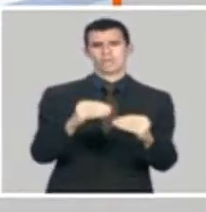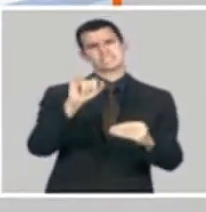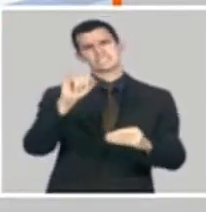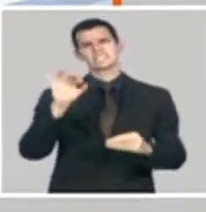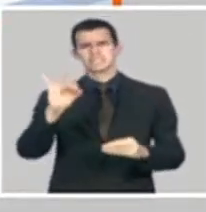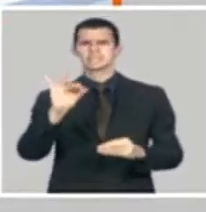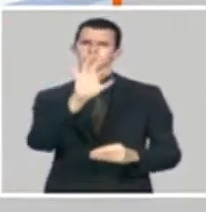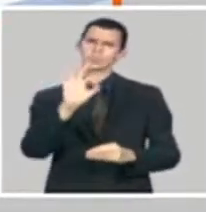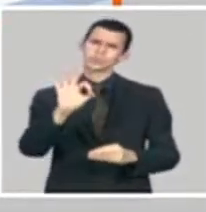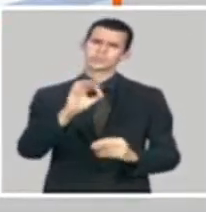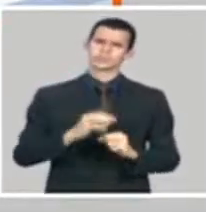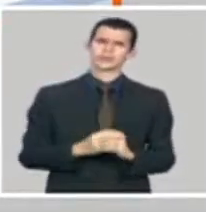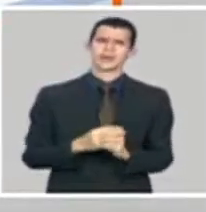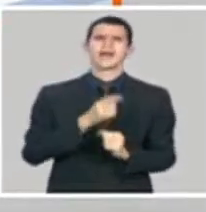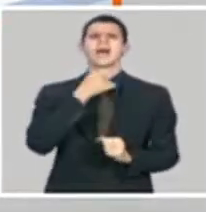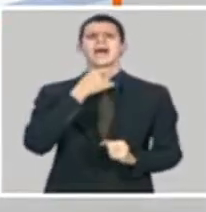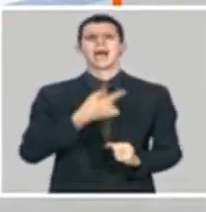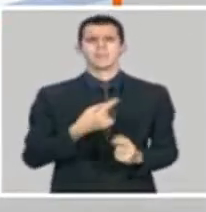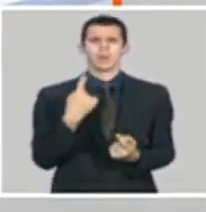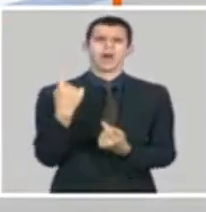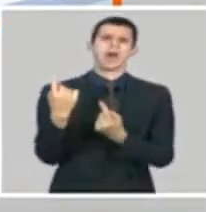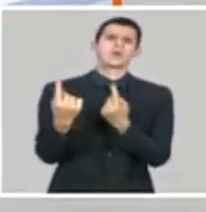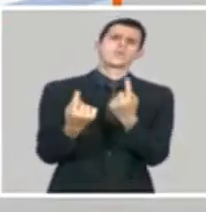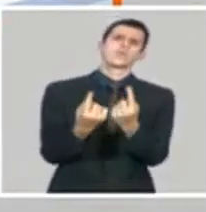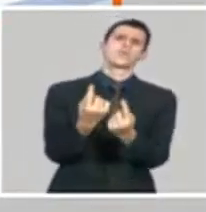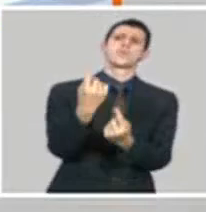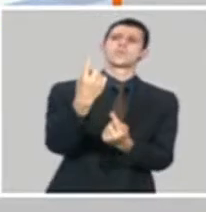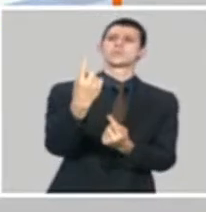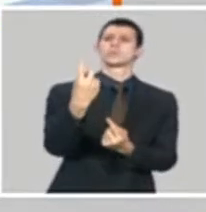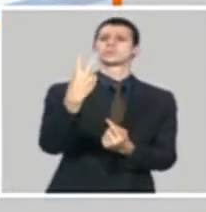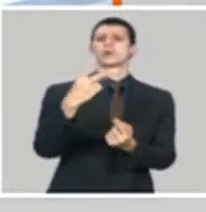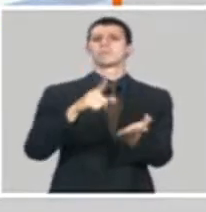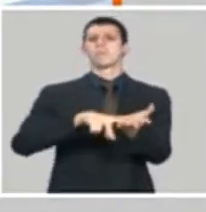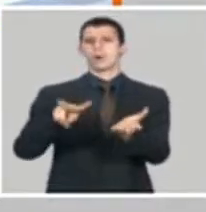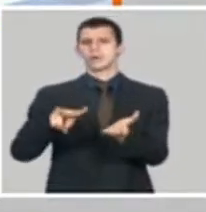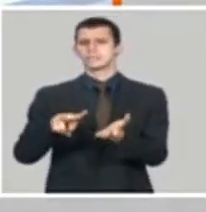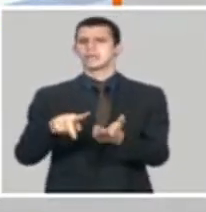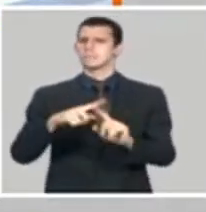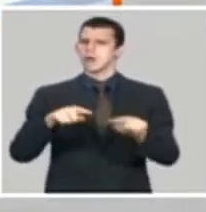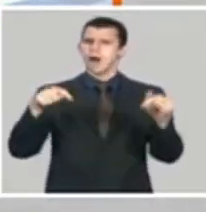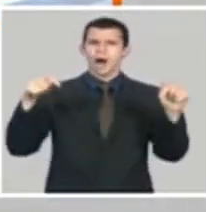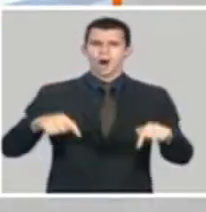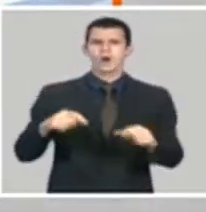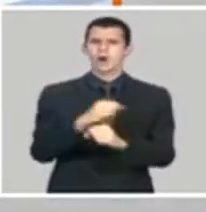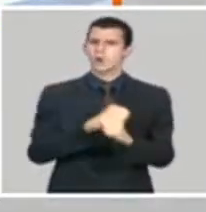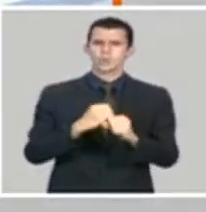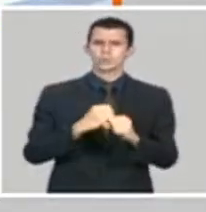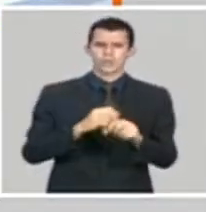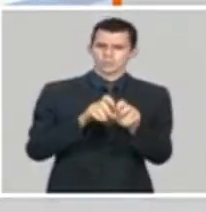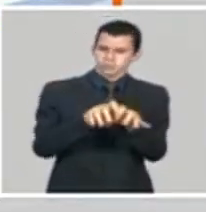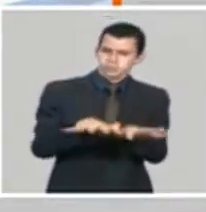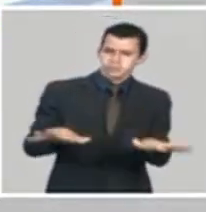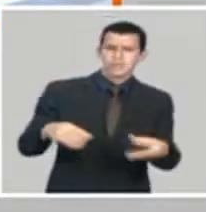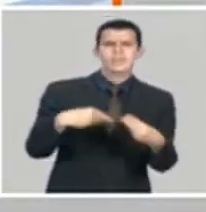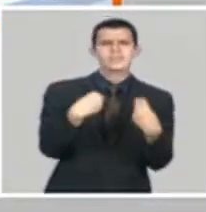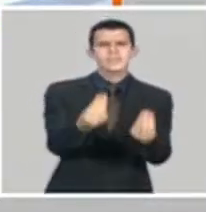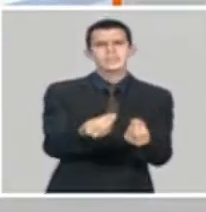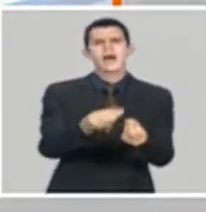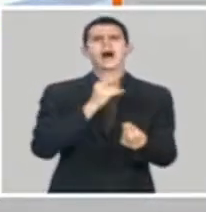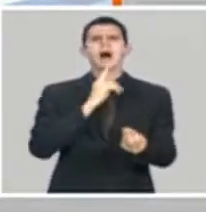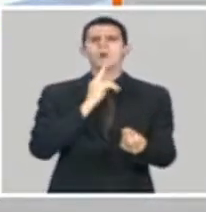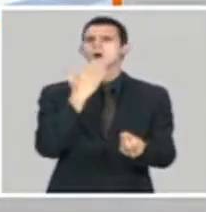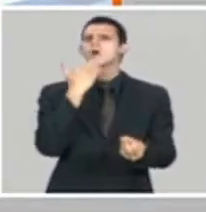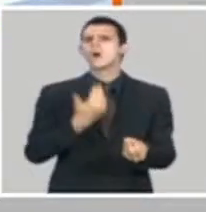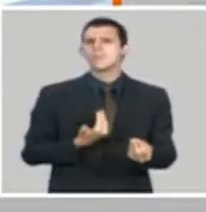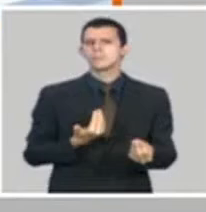raras excepciones, hoy se garantiza el abasto de agua a la población con los embarses.